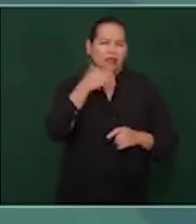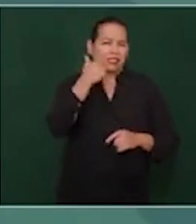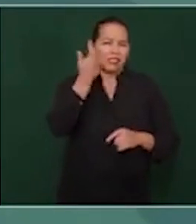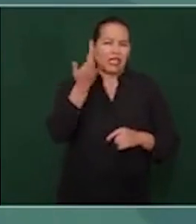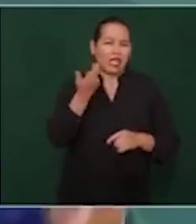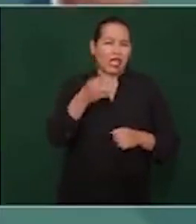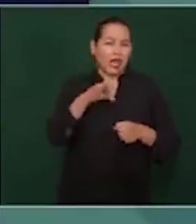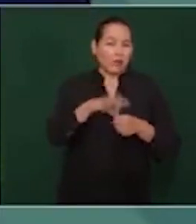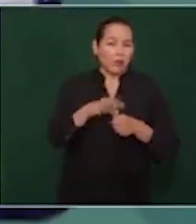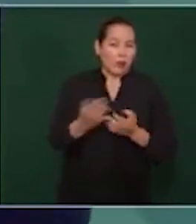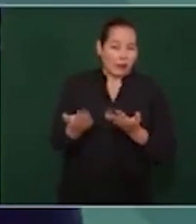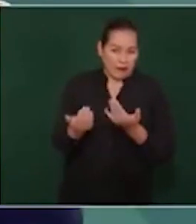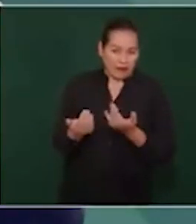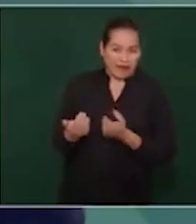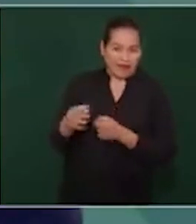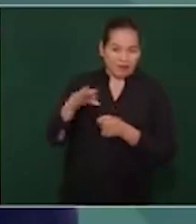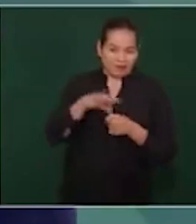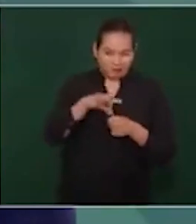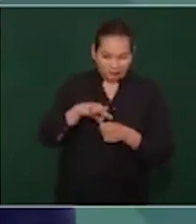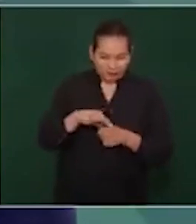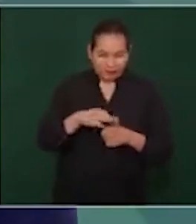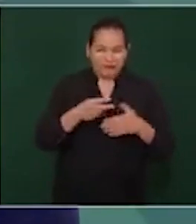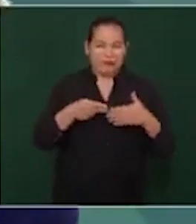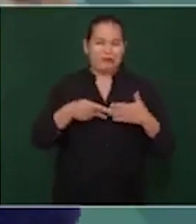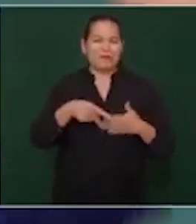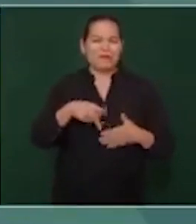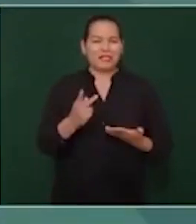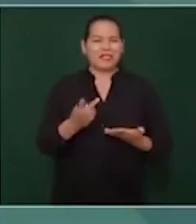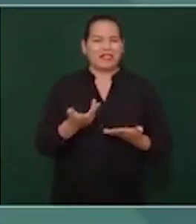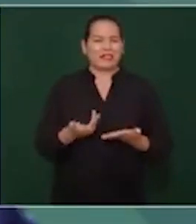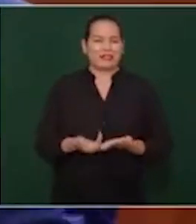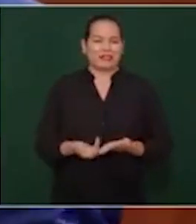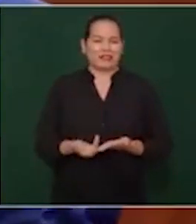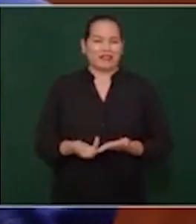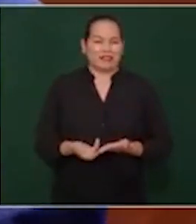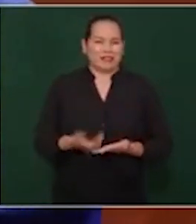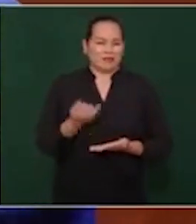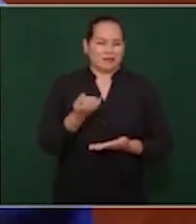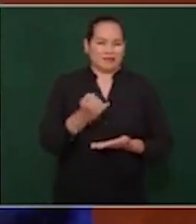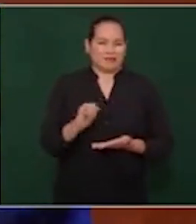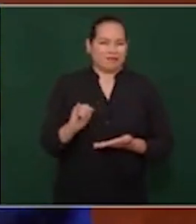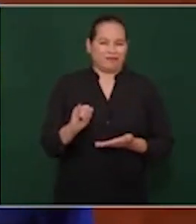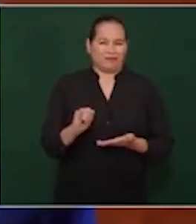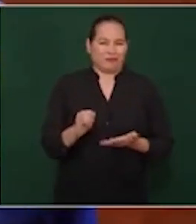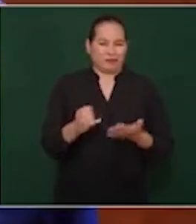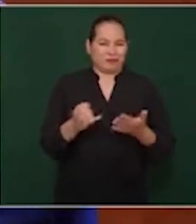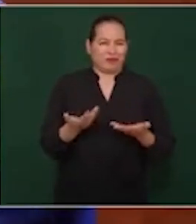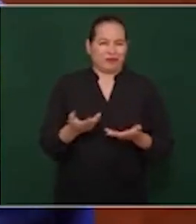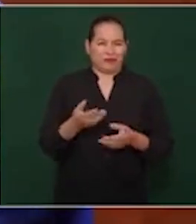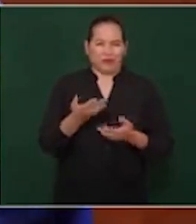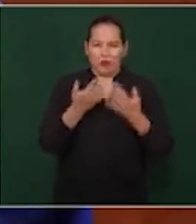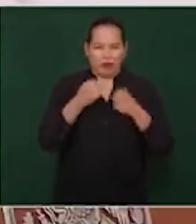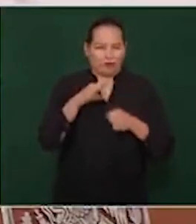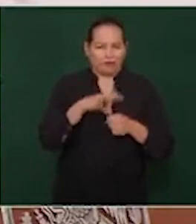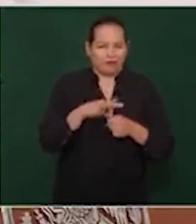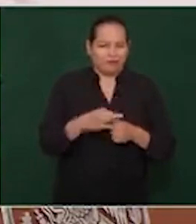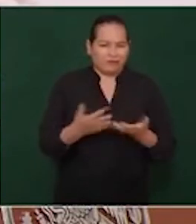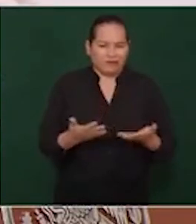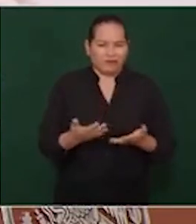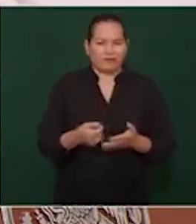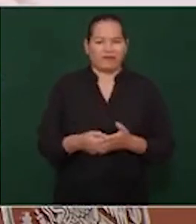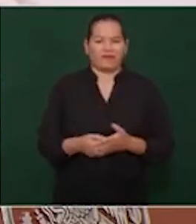pero alguna de esas ni siquiera van a tener votos, porque